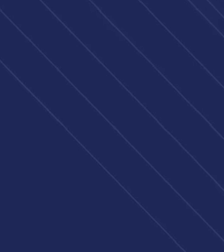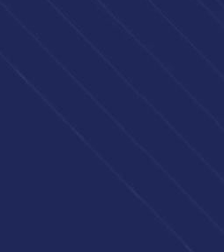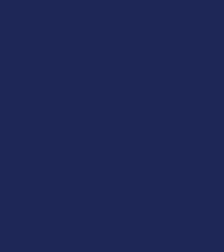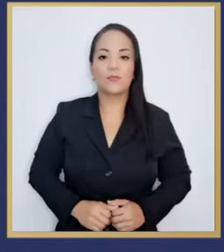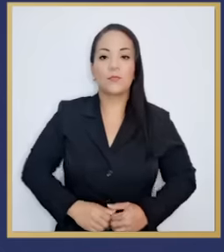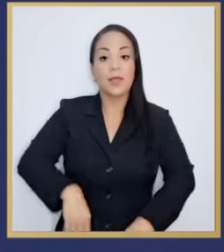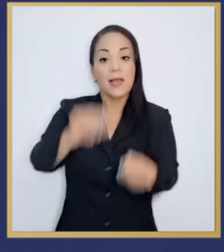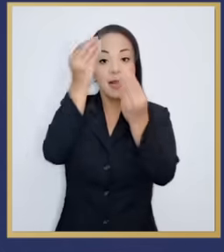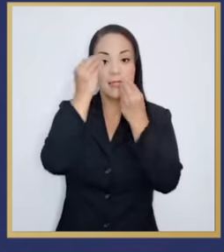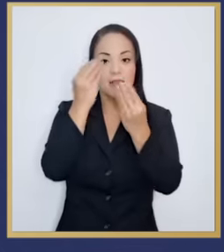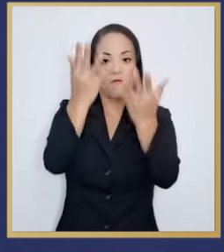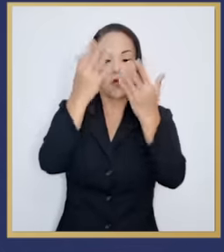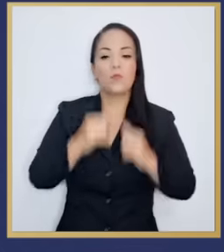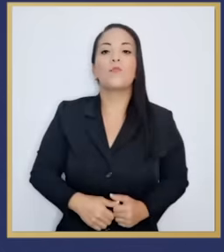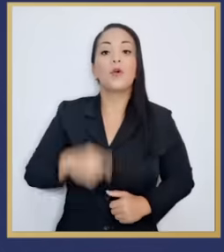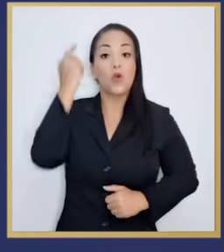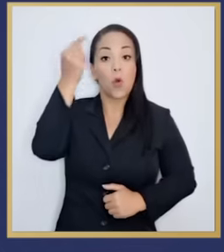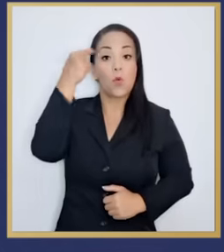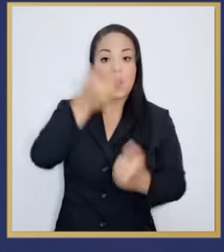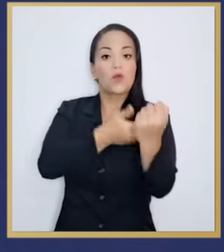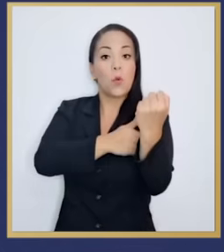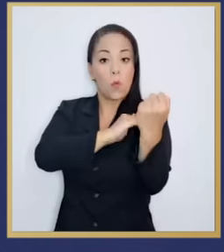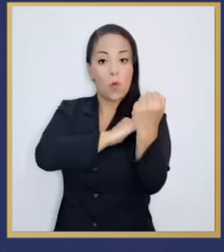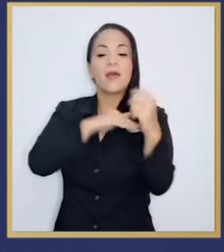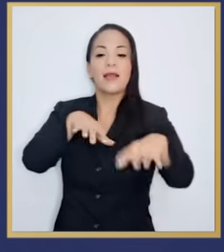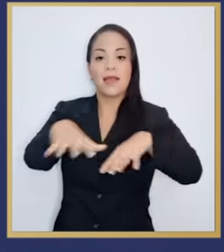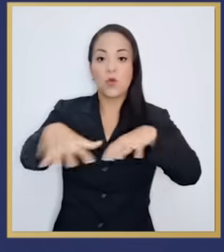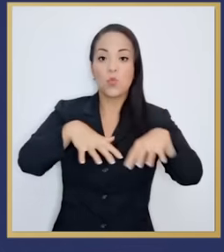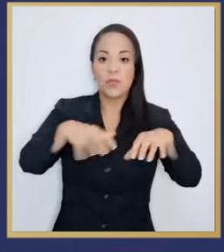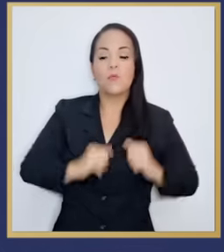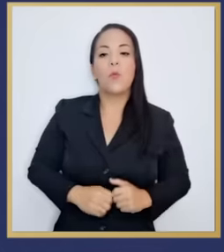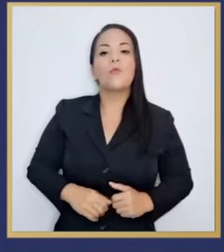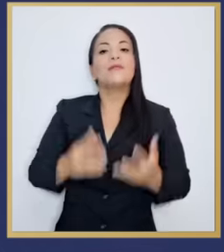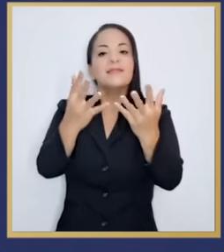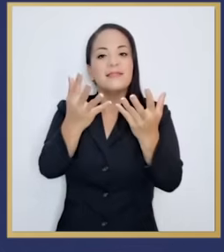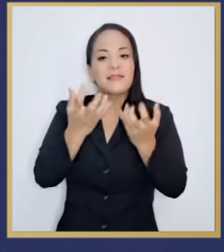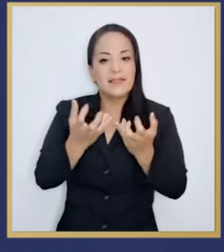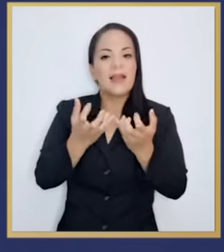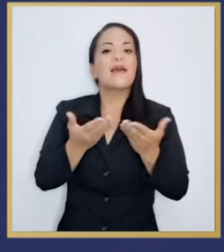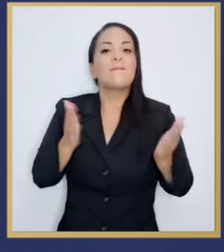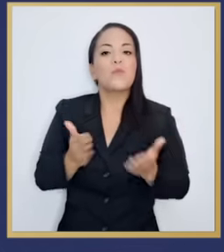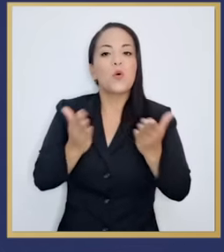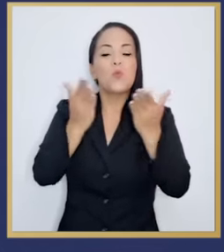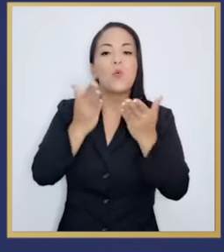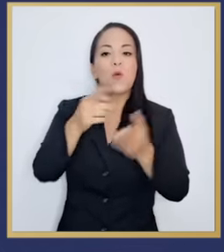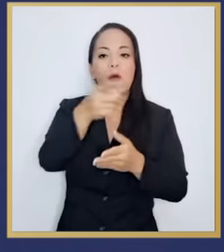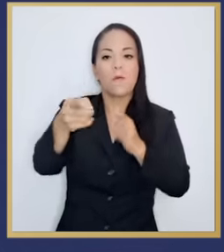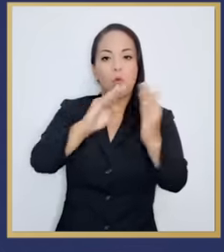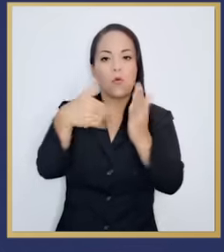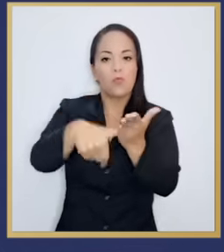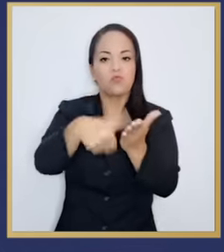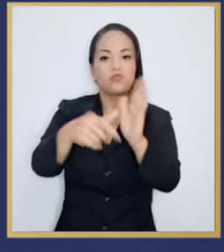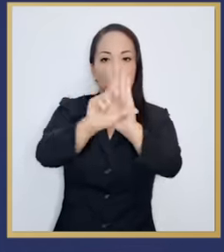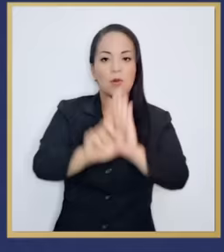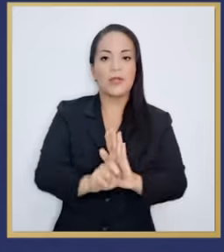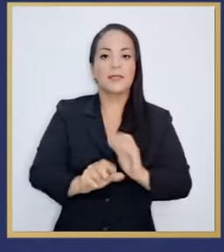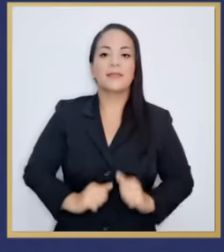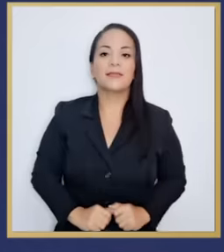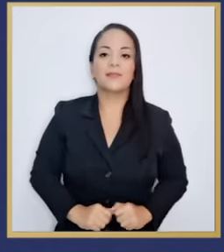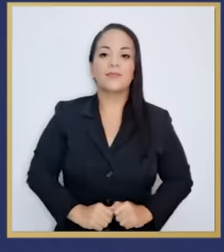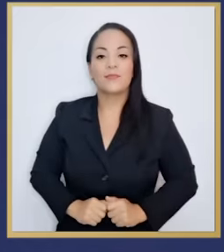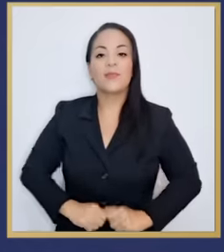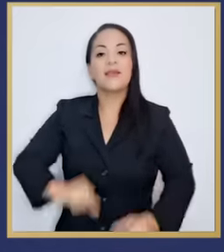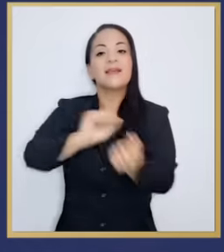les informo la intención del poder ejecutivo de promover un referendo